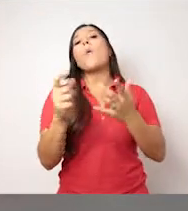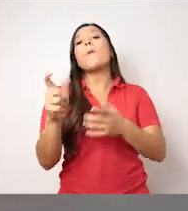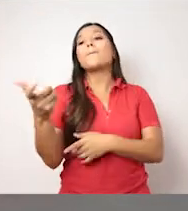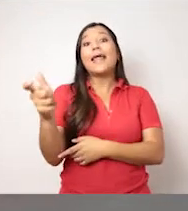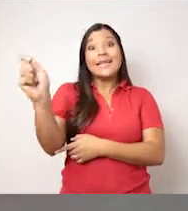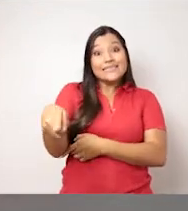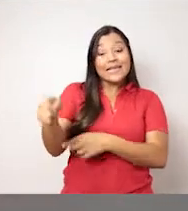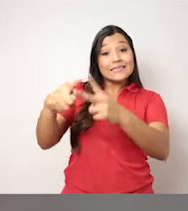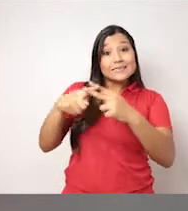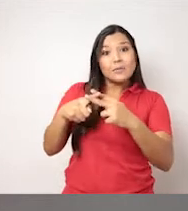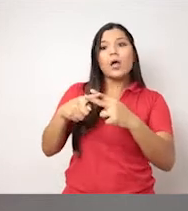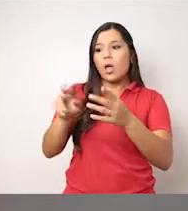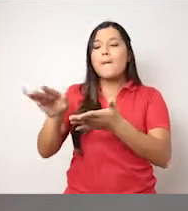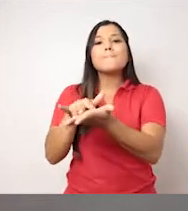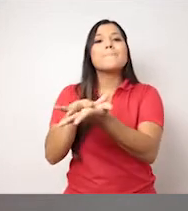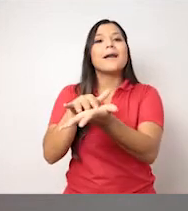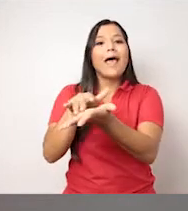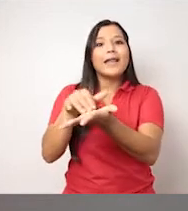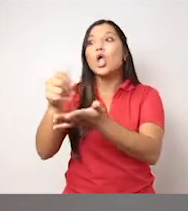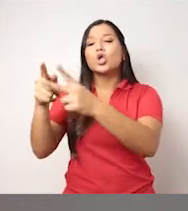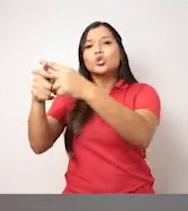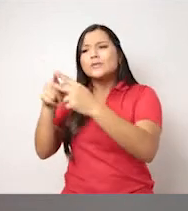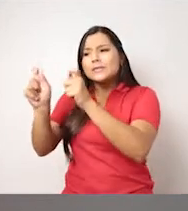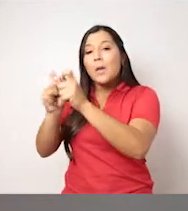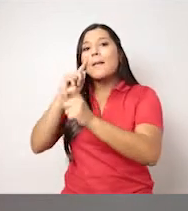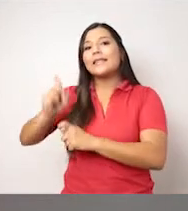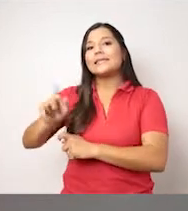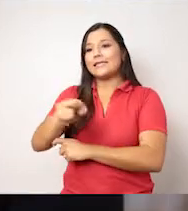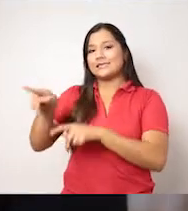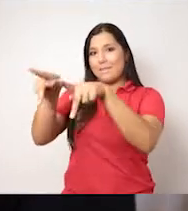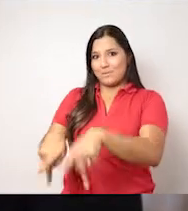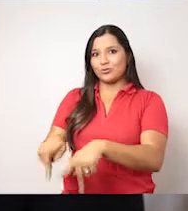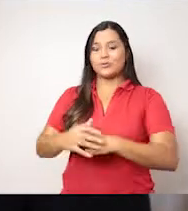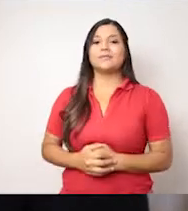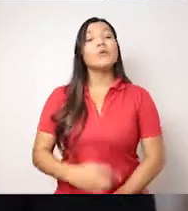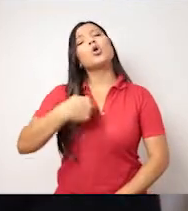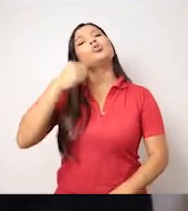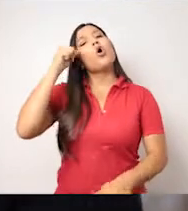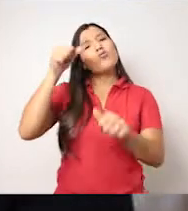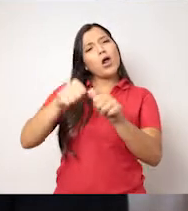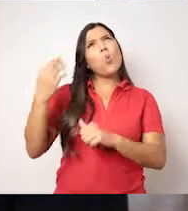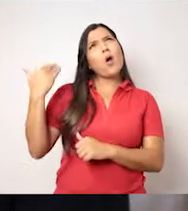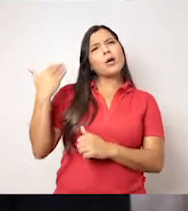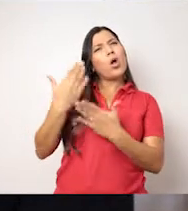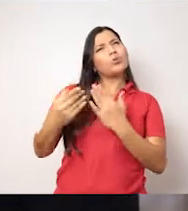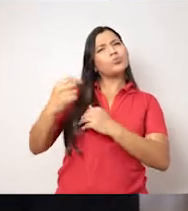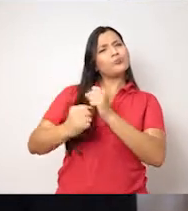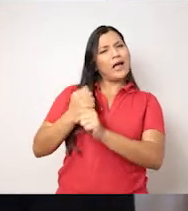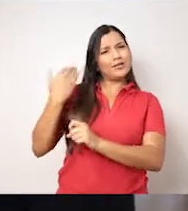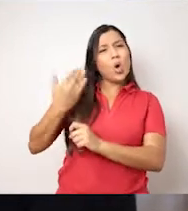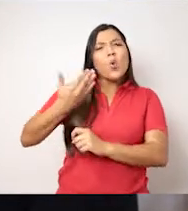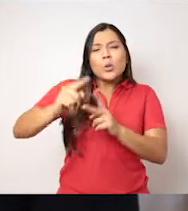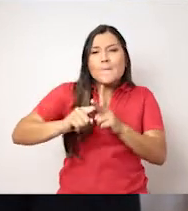como tarjetas de crédito en braille y créditos específicos para las necesidades de estas personas. Yo recuerdo hace algunos años, cuando primero